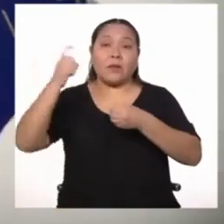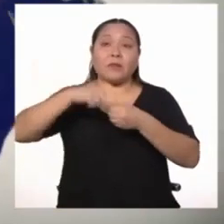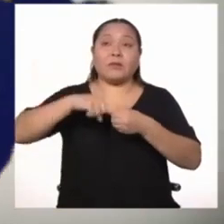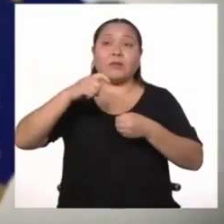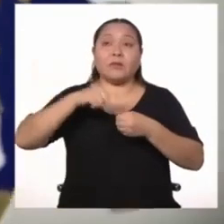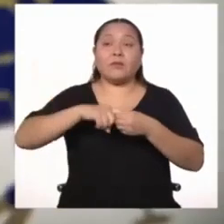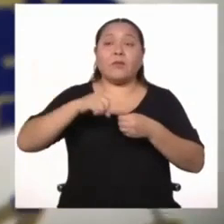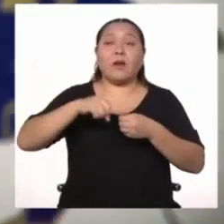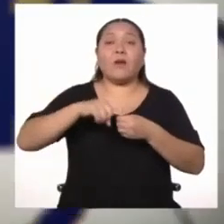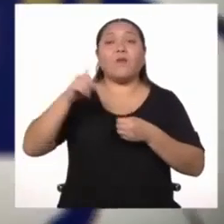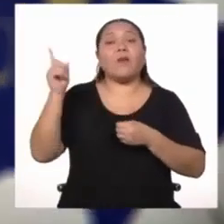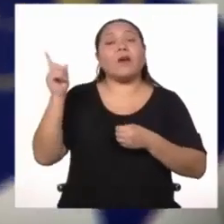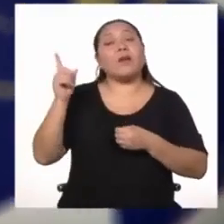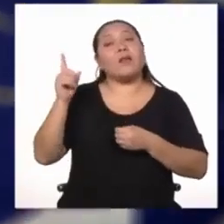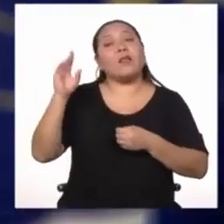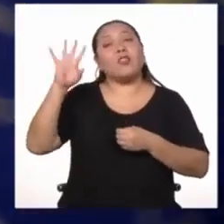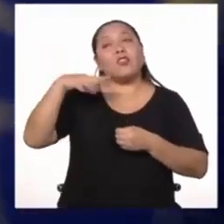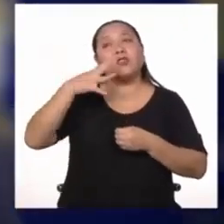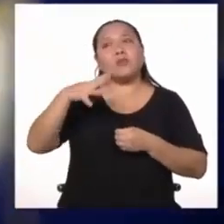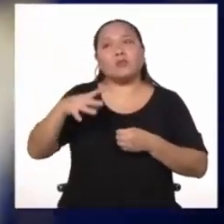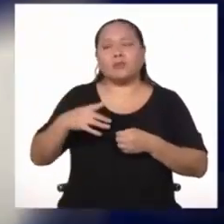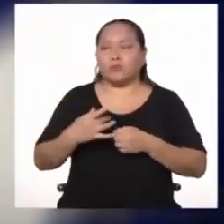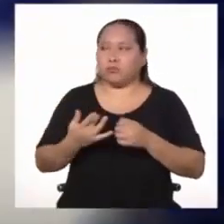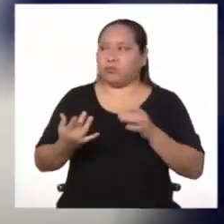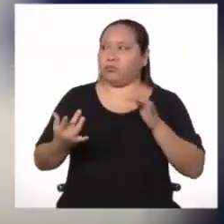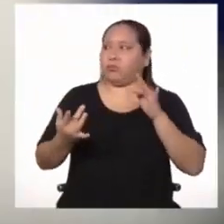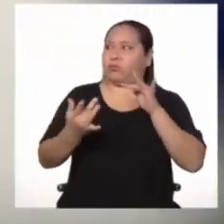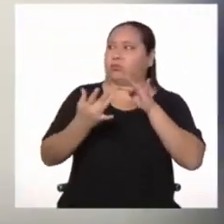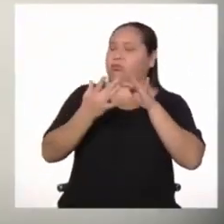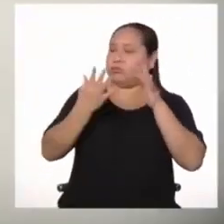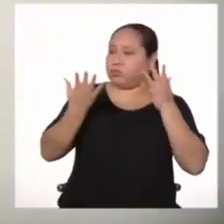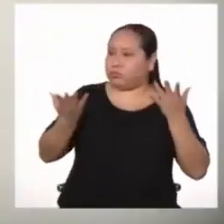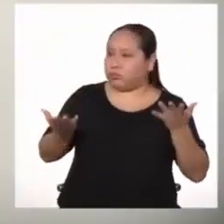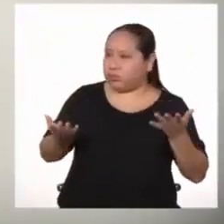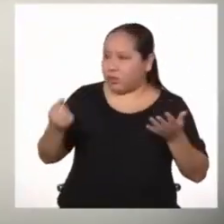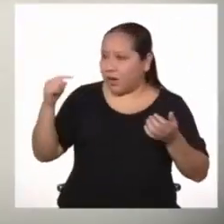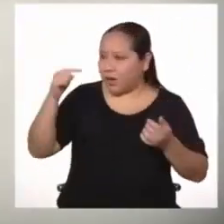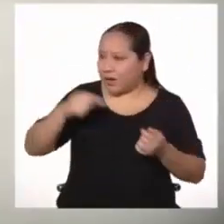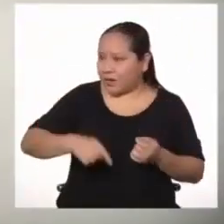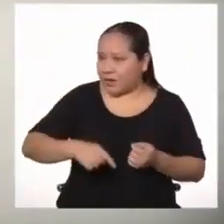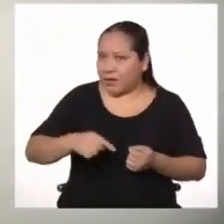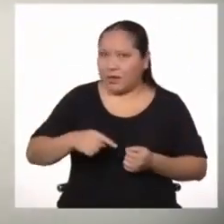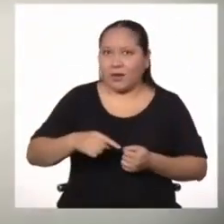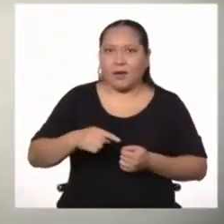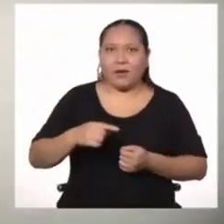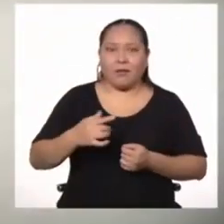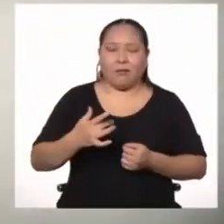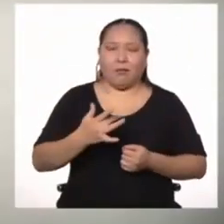suscitaron un gran impacto entre los peruanos.